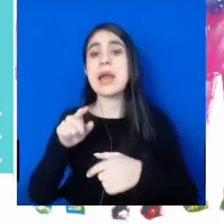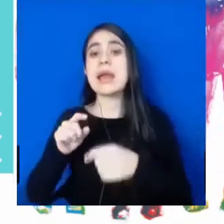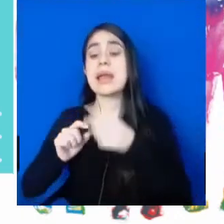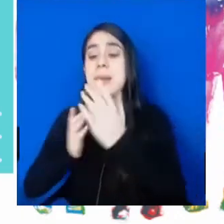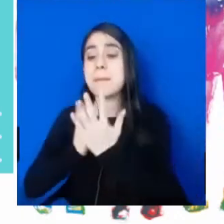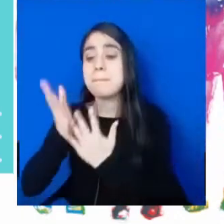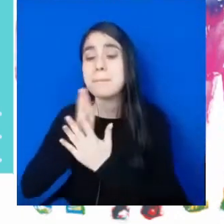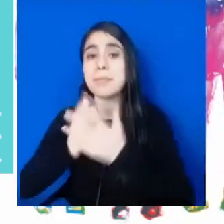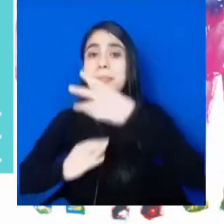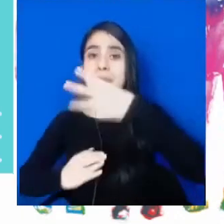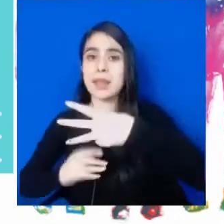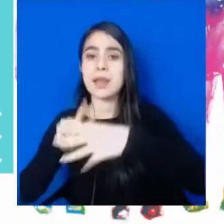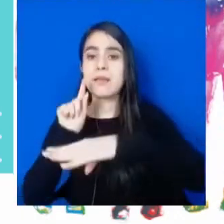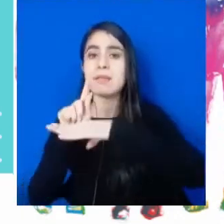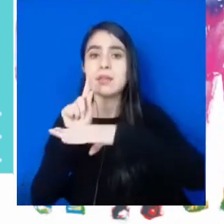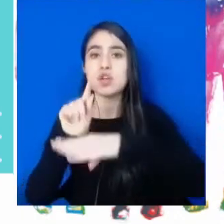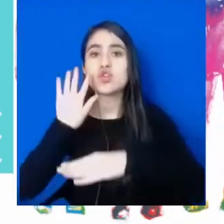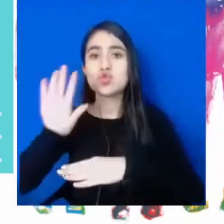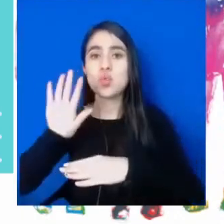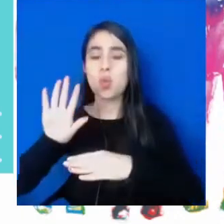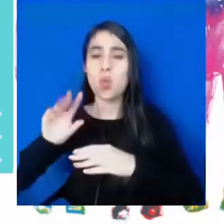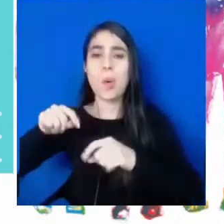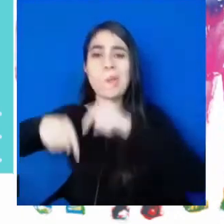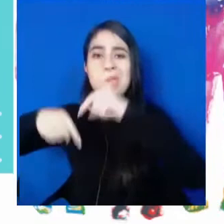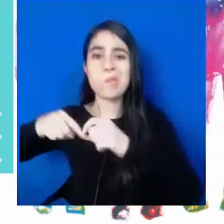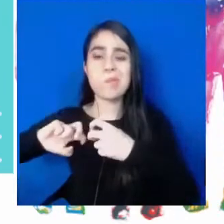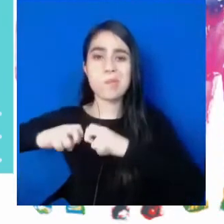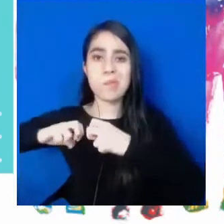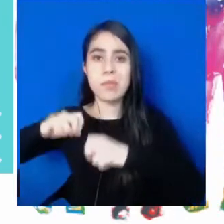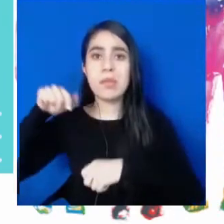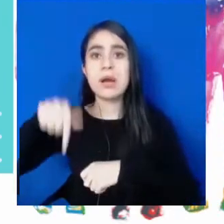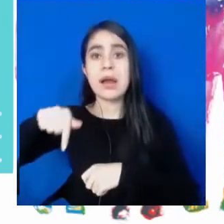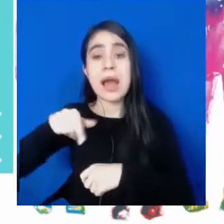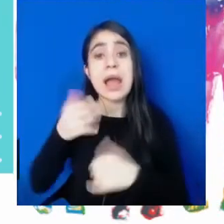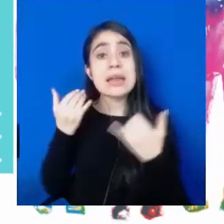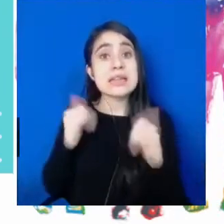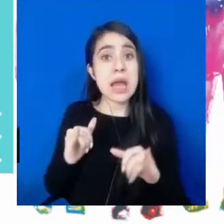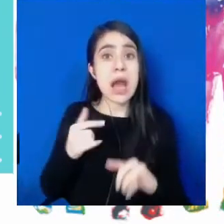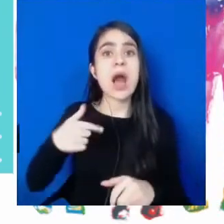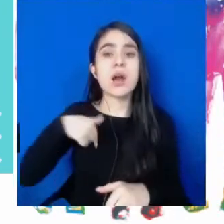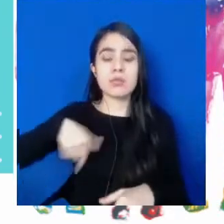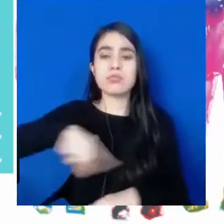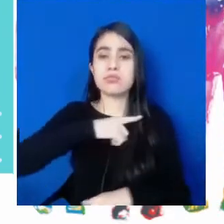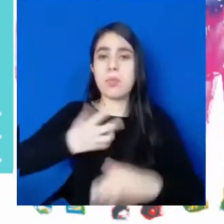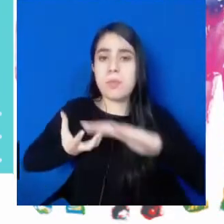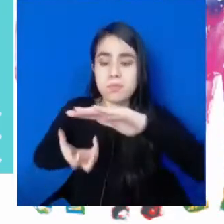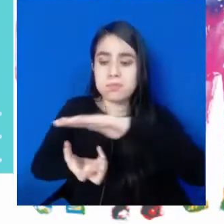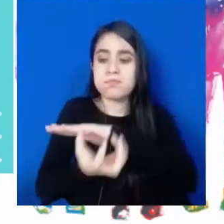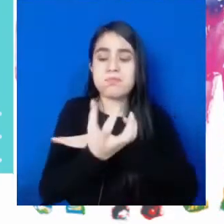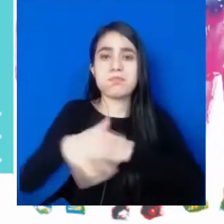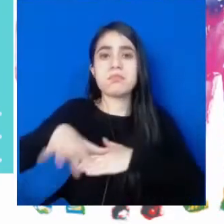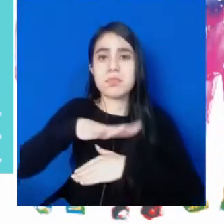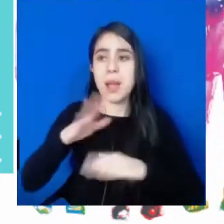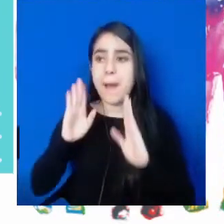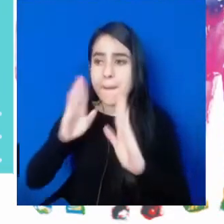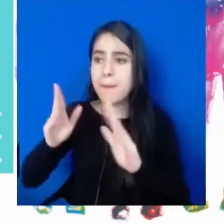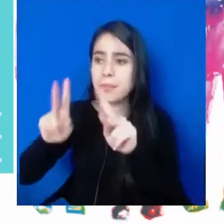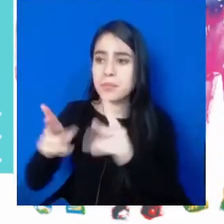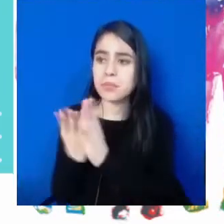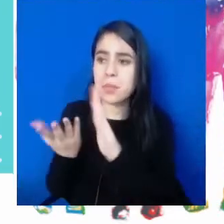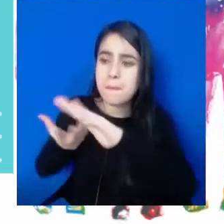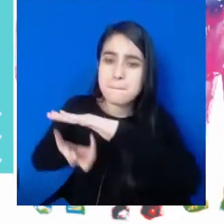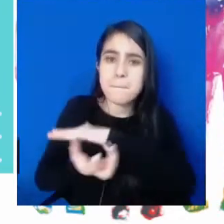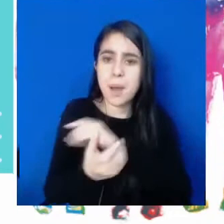programas en la Facultad de Mecatrónica. Un segundo logro ha sido la copertura que hemos